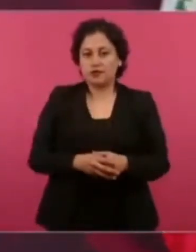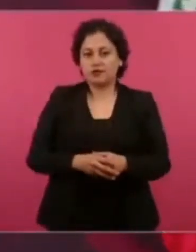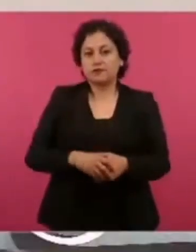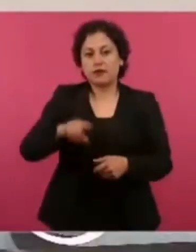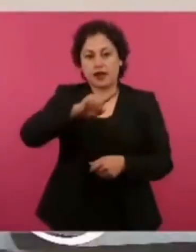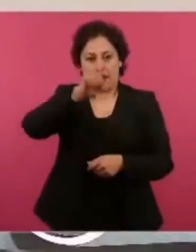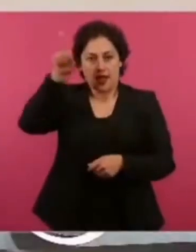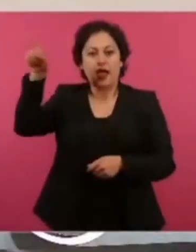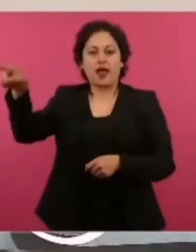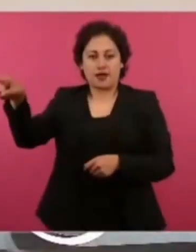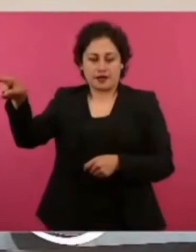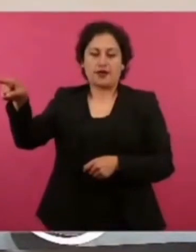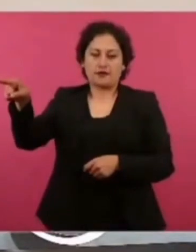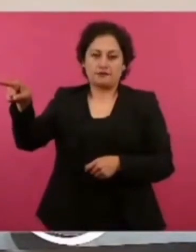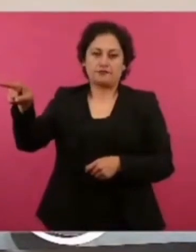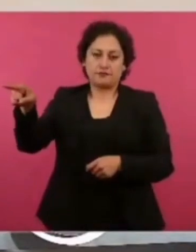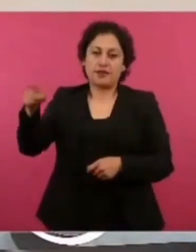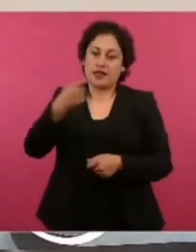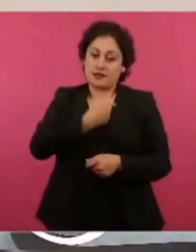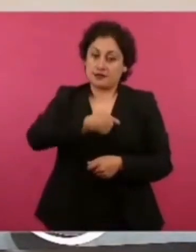la corte, la monarquía.